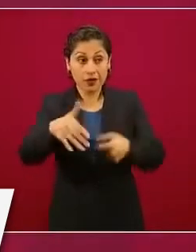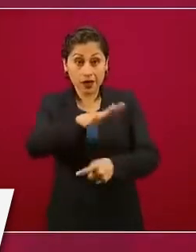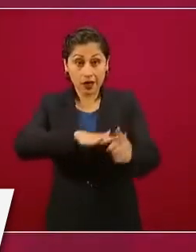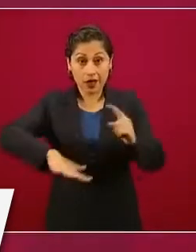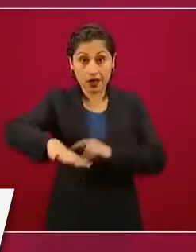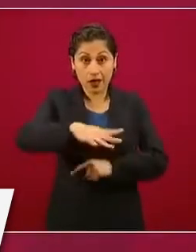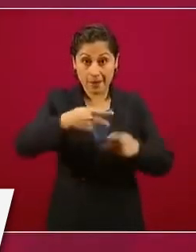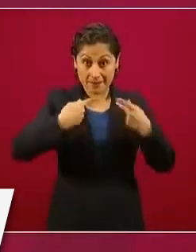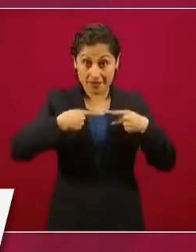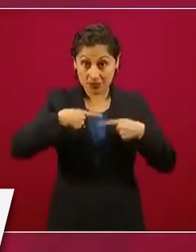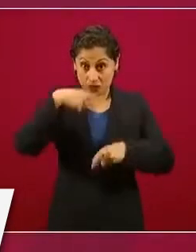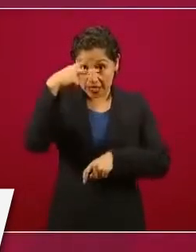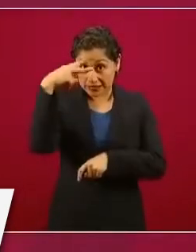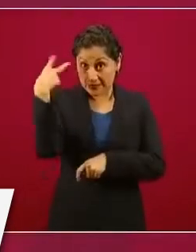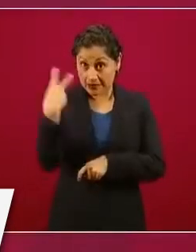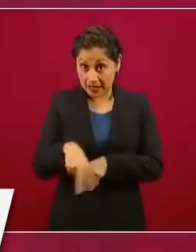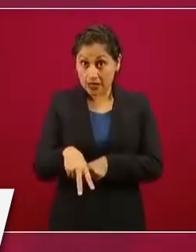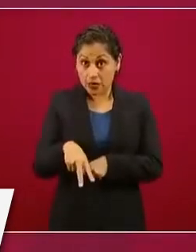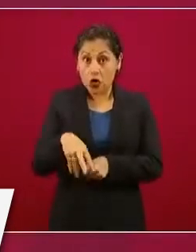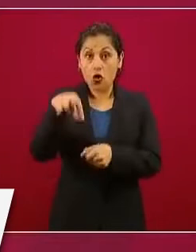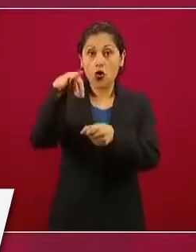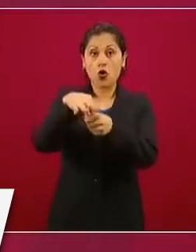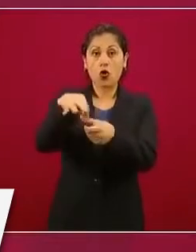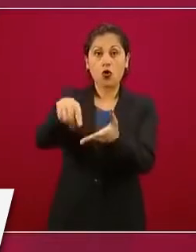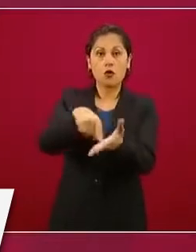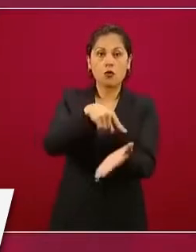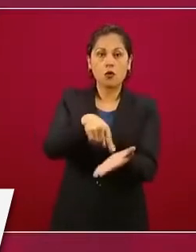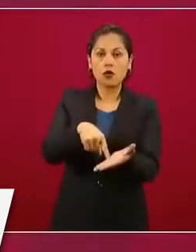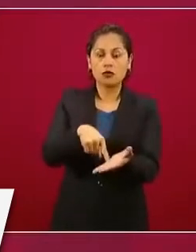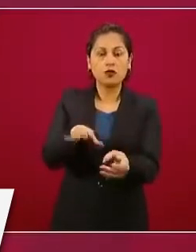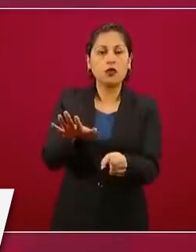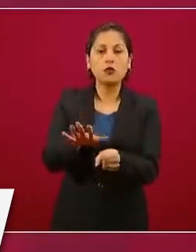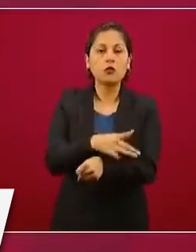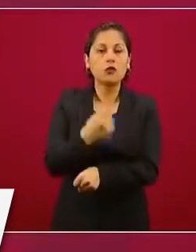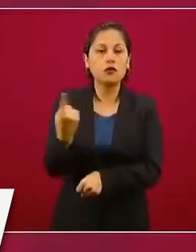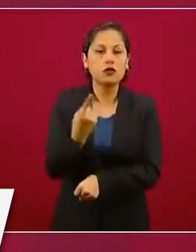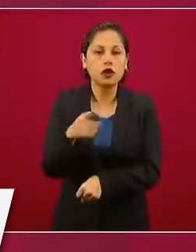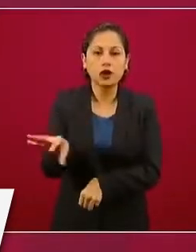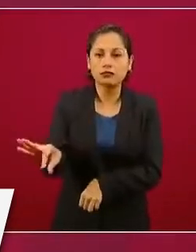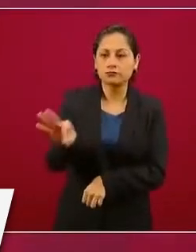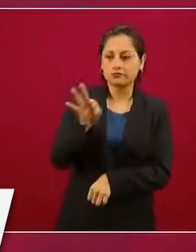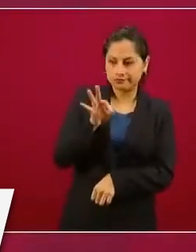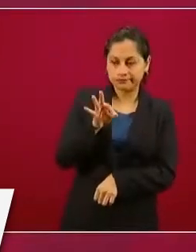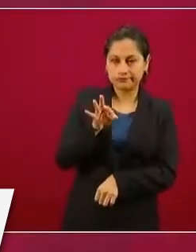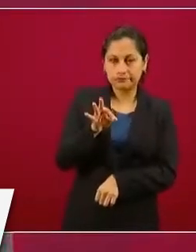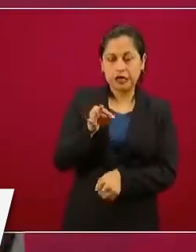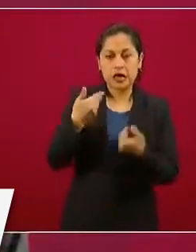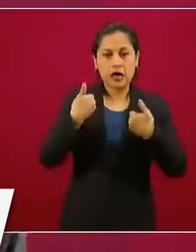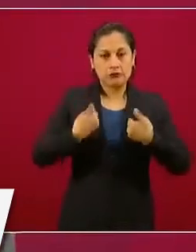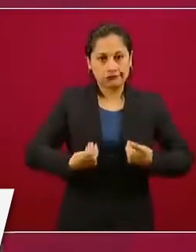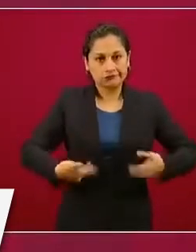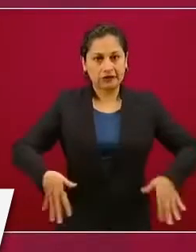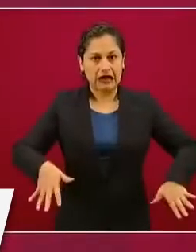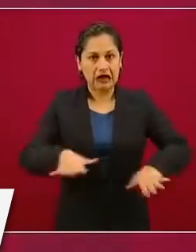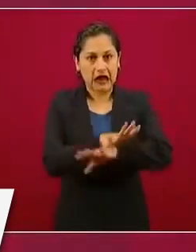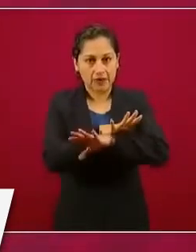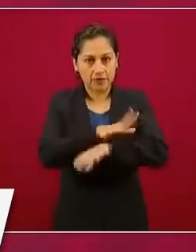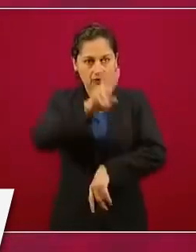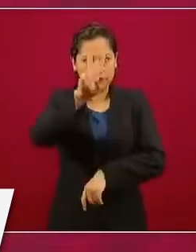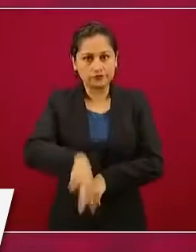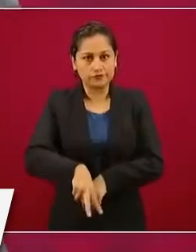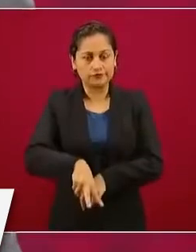Y lo principal, si me preguntan de nuevo